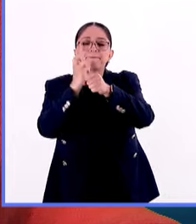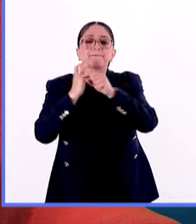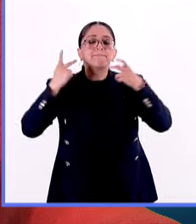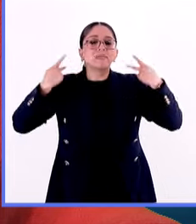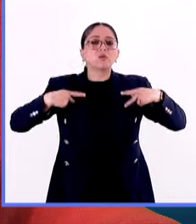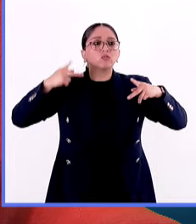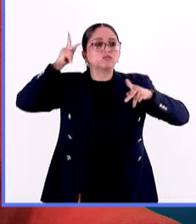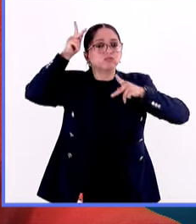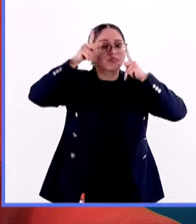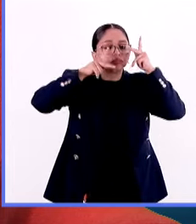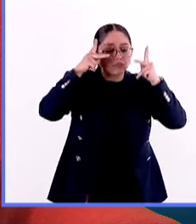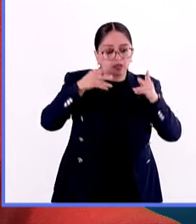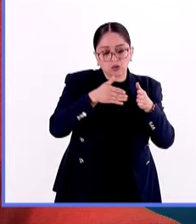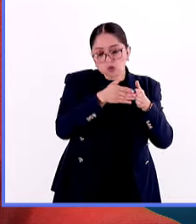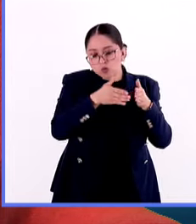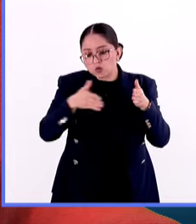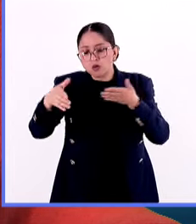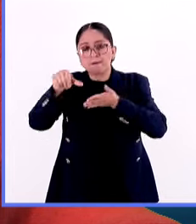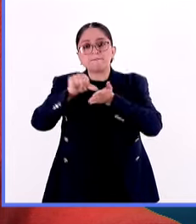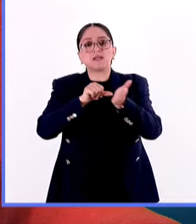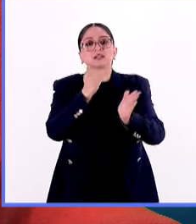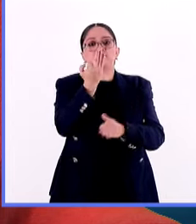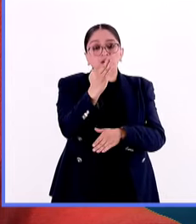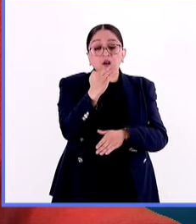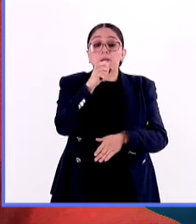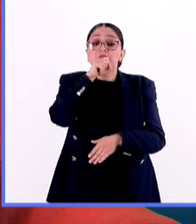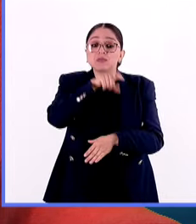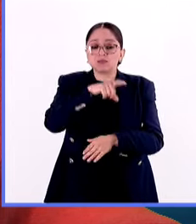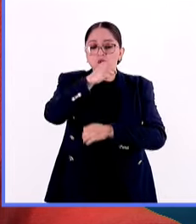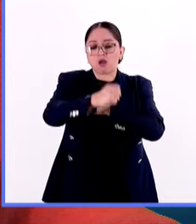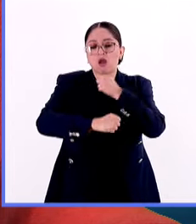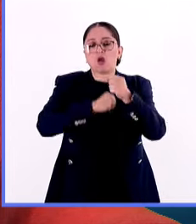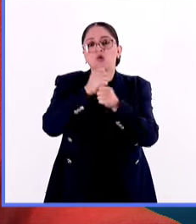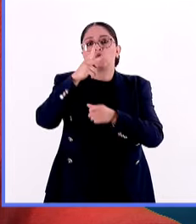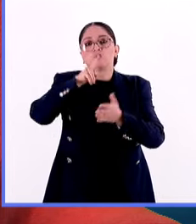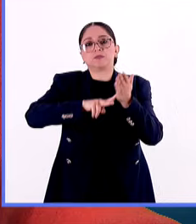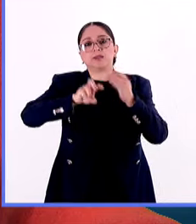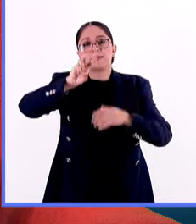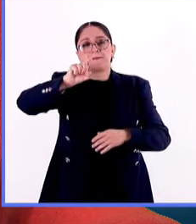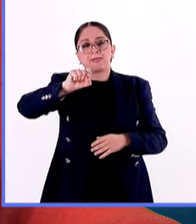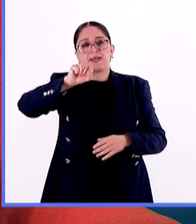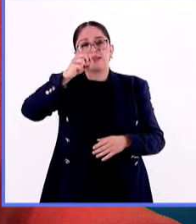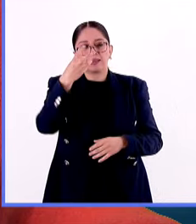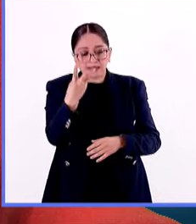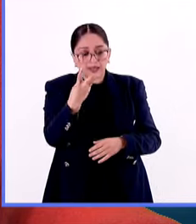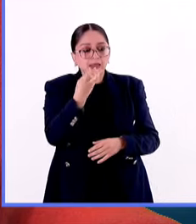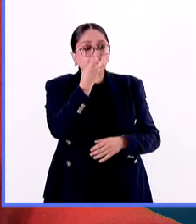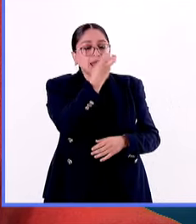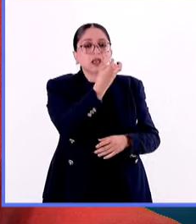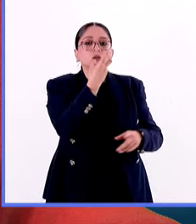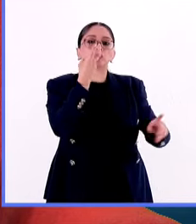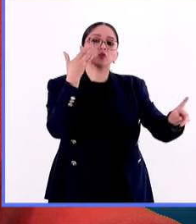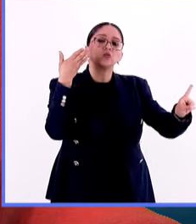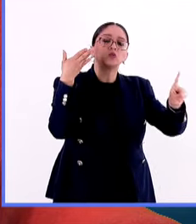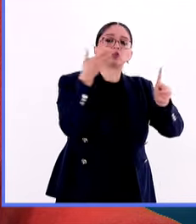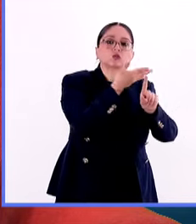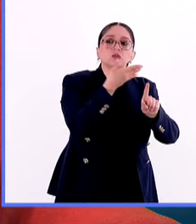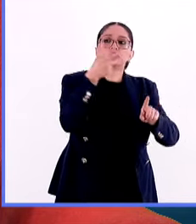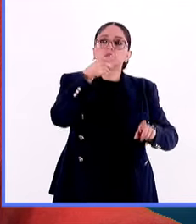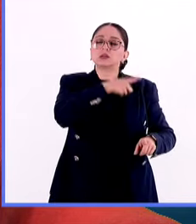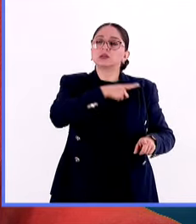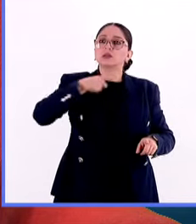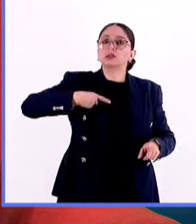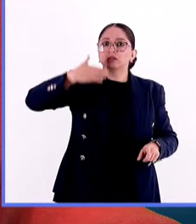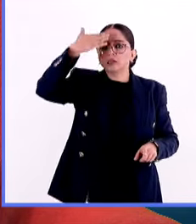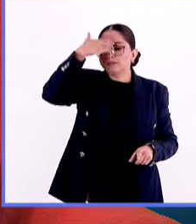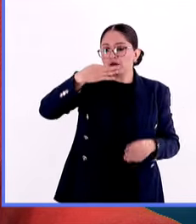actividades a lo largo de este mes y hay que decirlo a lo largo de todo el año porque ese es su objetivo, la difusión y el conocimiento de esto que nos interesa